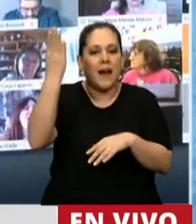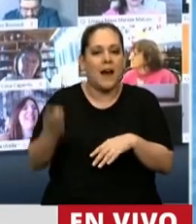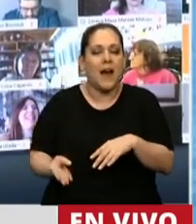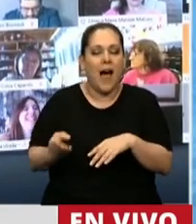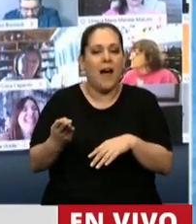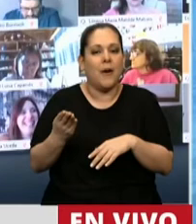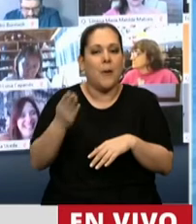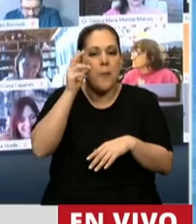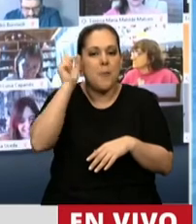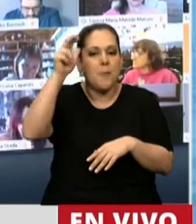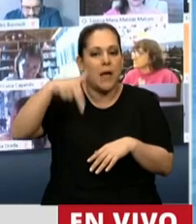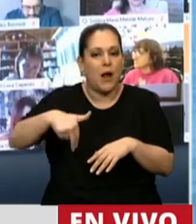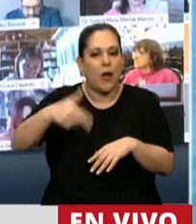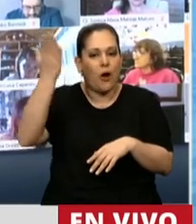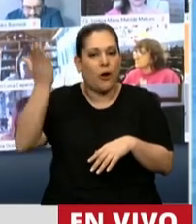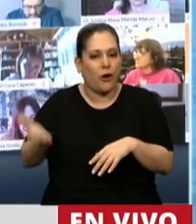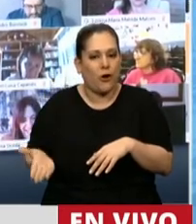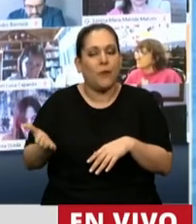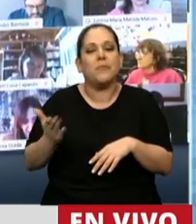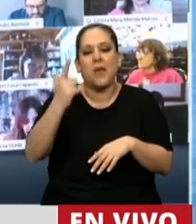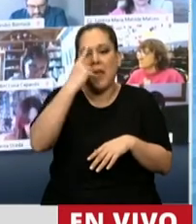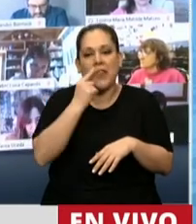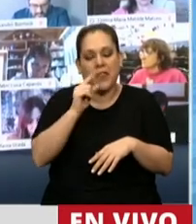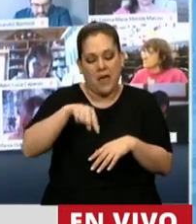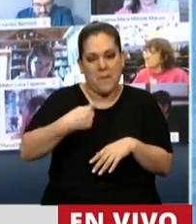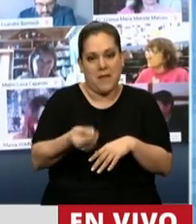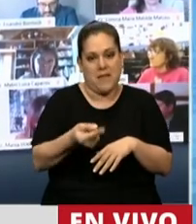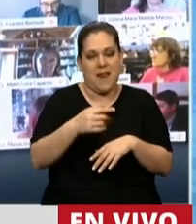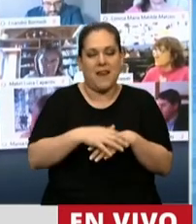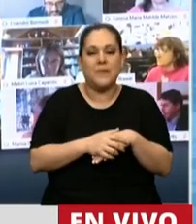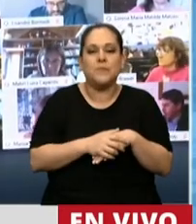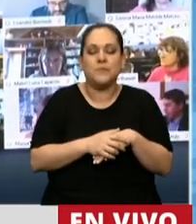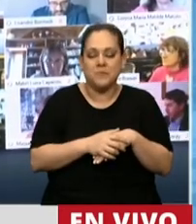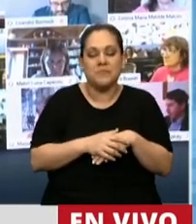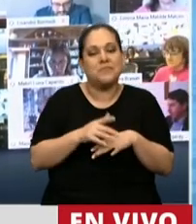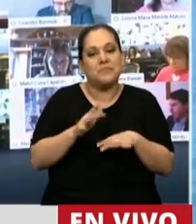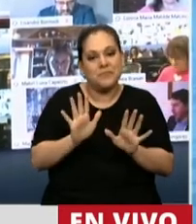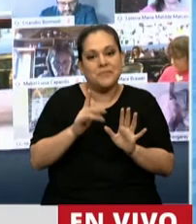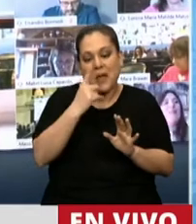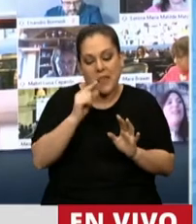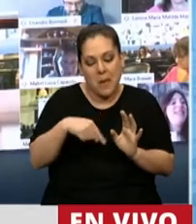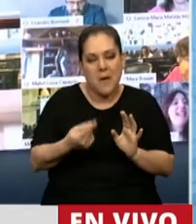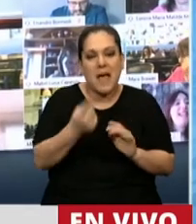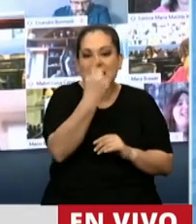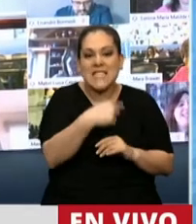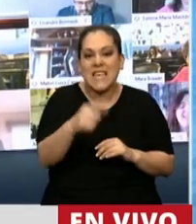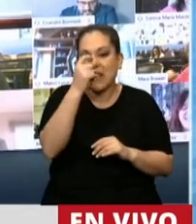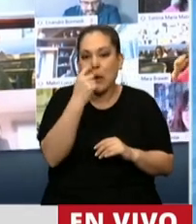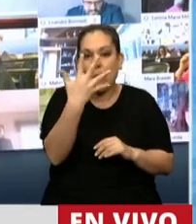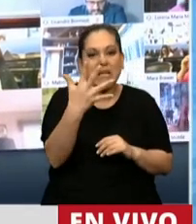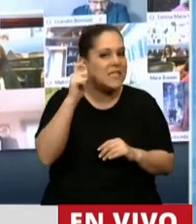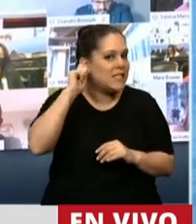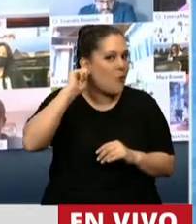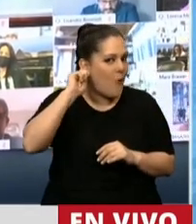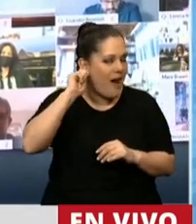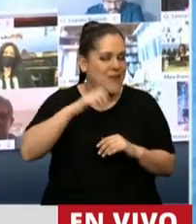General Juan Domingo Perón, que el día de mañana cumpliría 125 años.